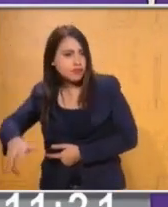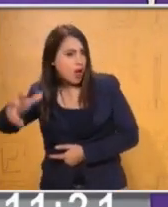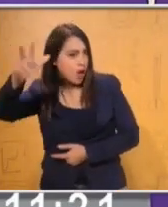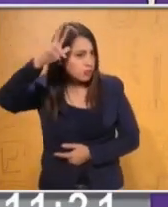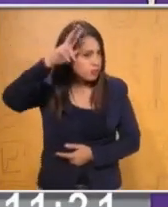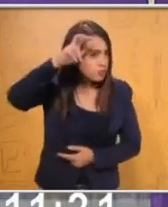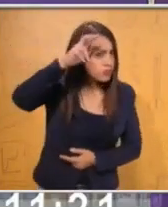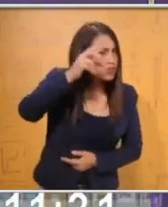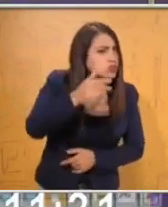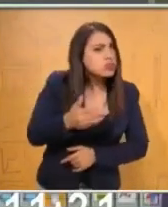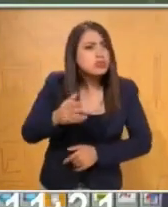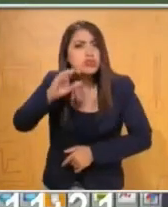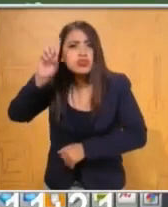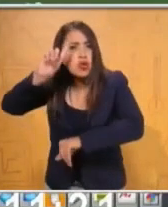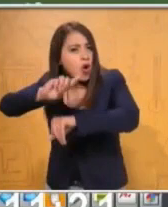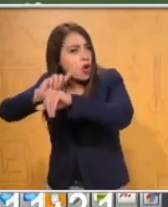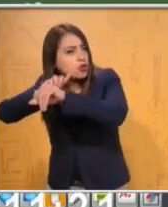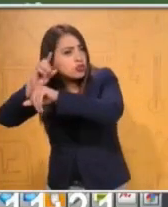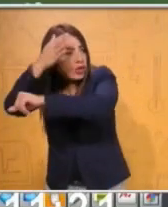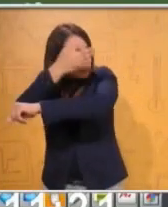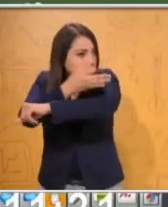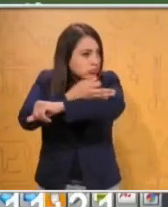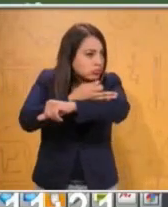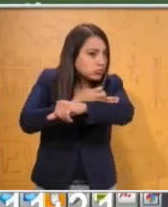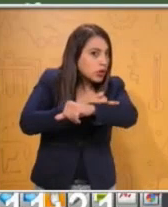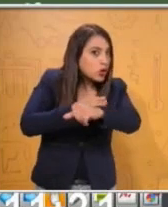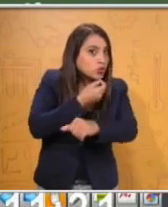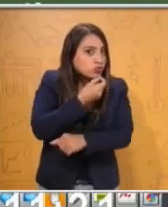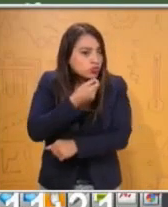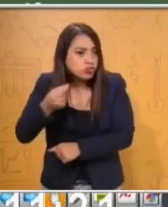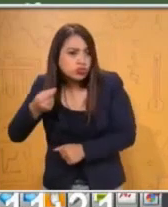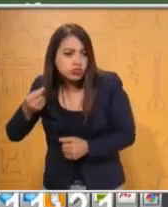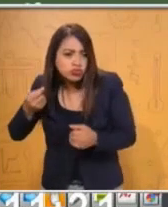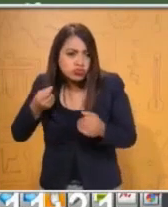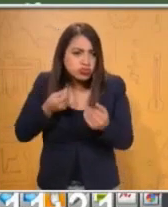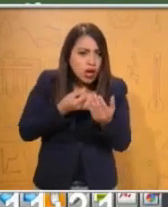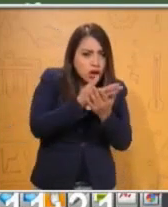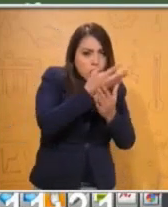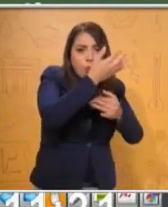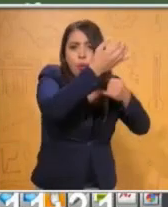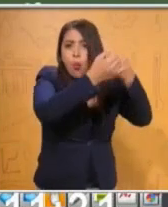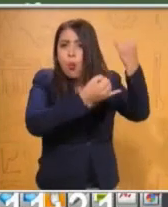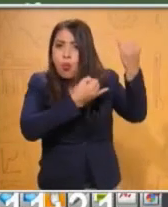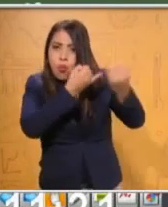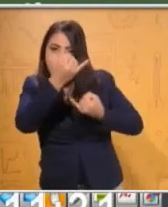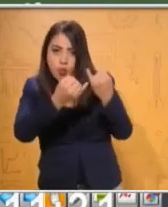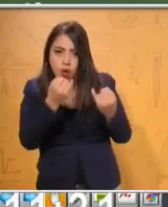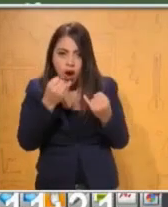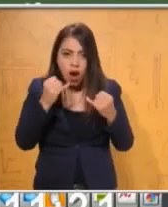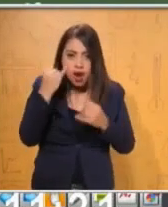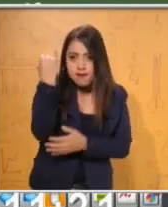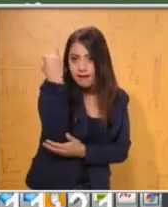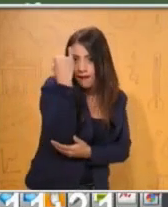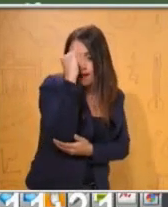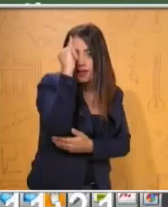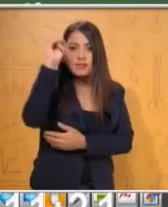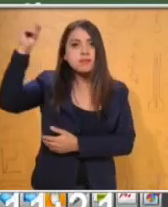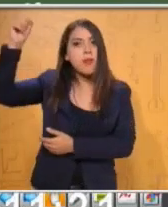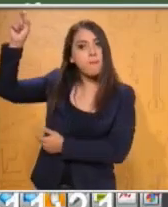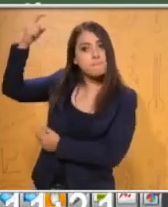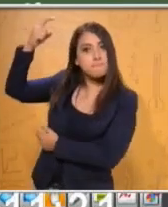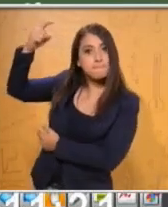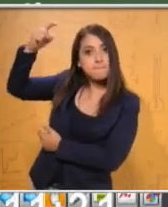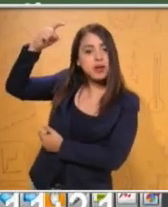salida de la escuela, los niños se iban a jugar al Jardín del Gigante. Era un jardín amplio y hermoso,